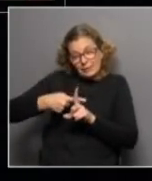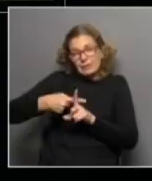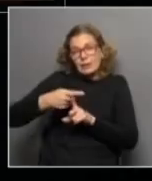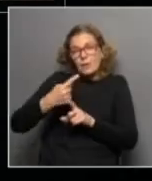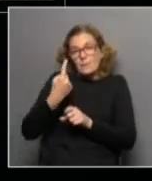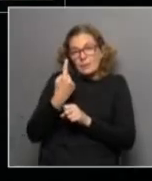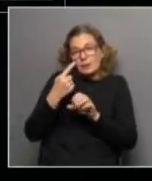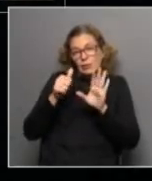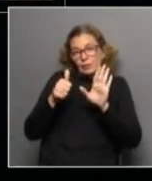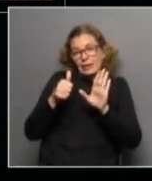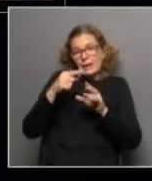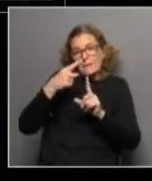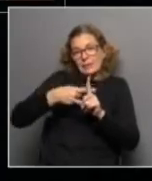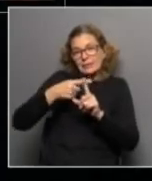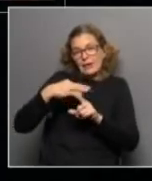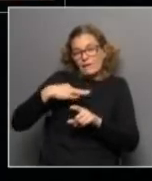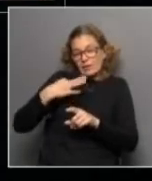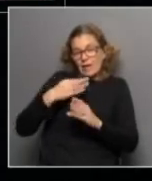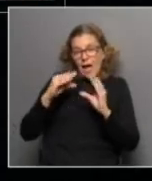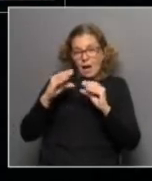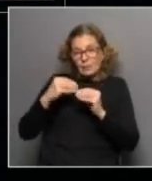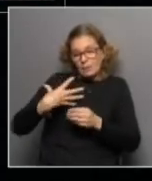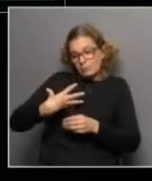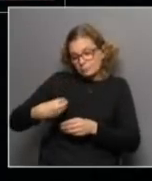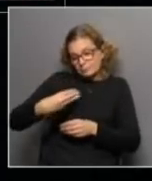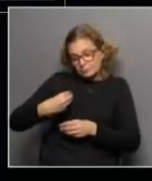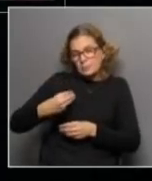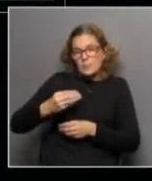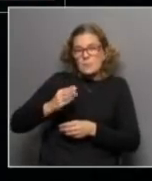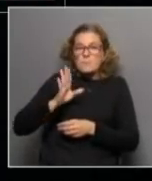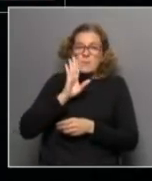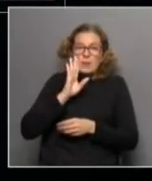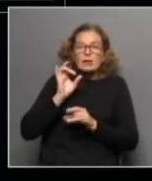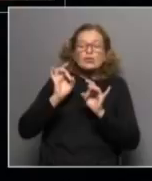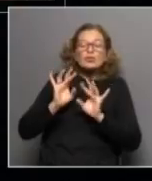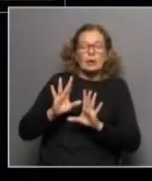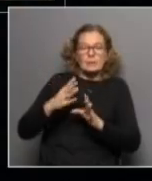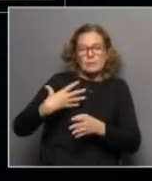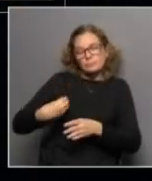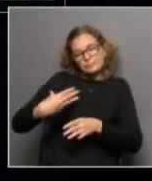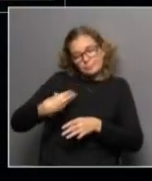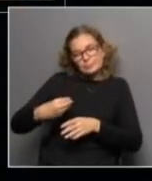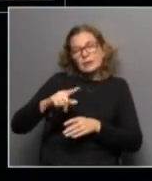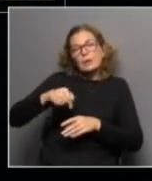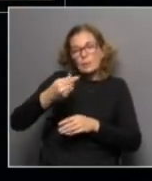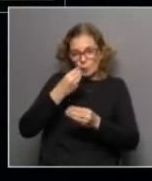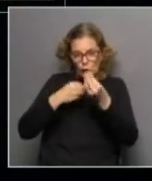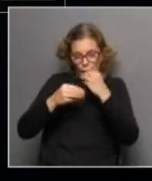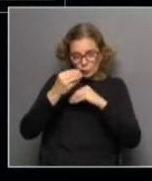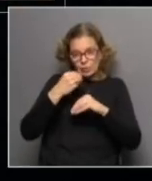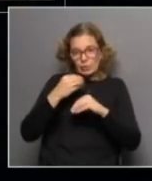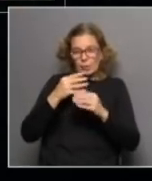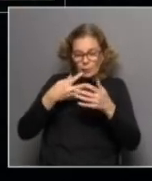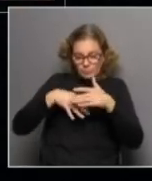los primeros 6 meses de vida se habla de una lactancia materna exclusiva y luego hablamos de una alimentación que debería continuarse